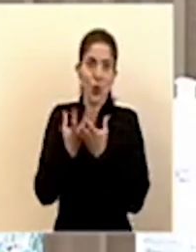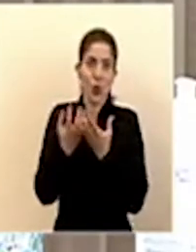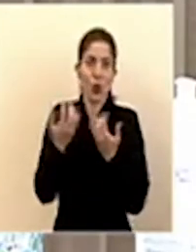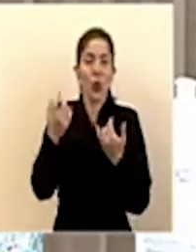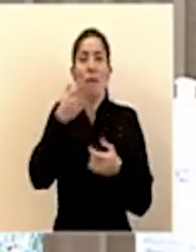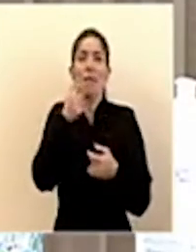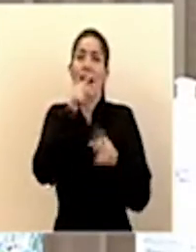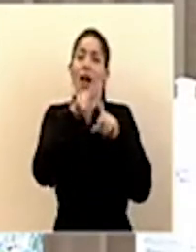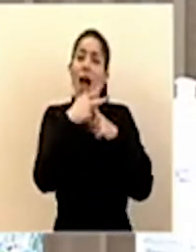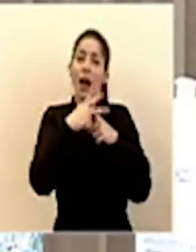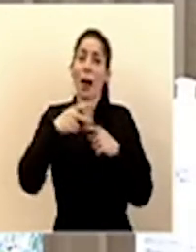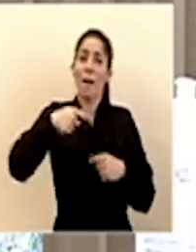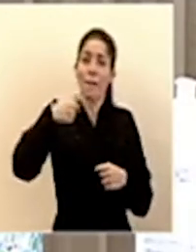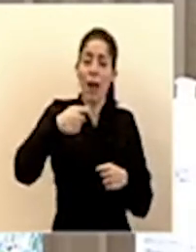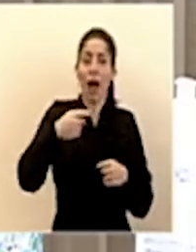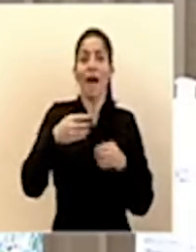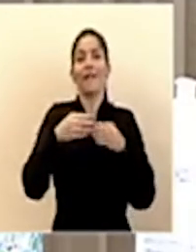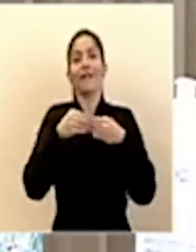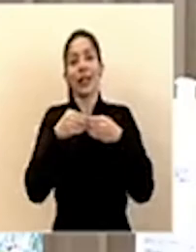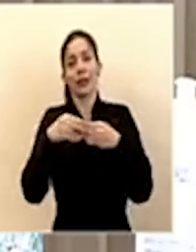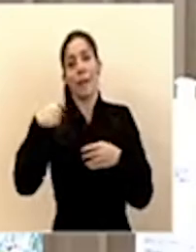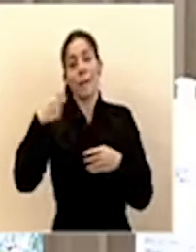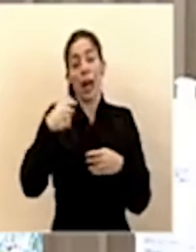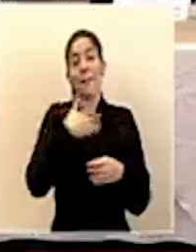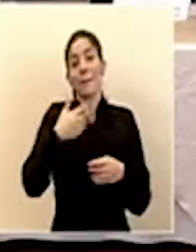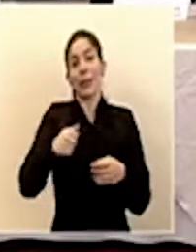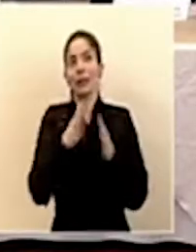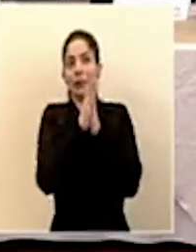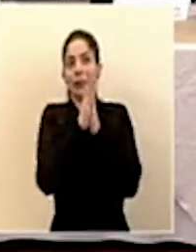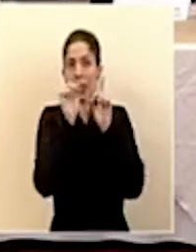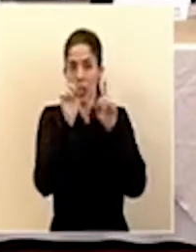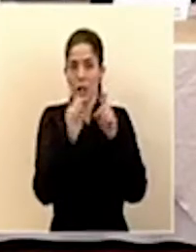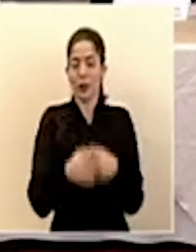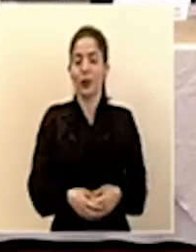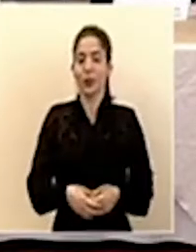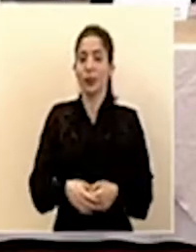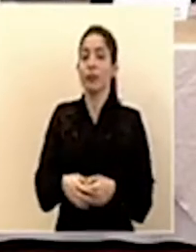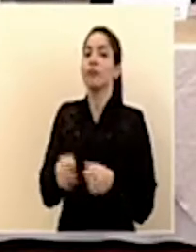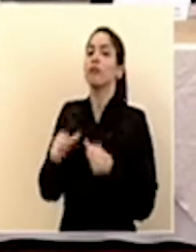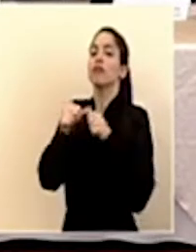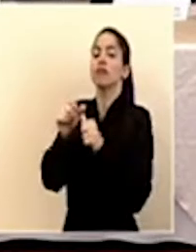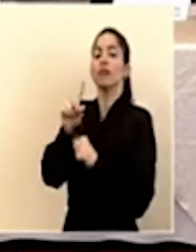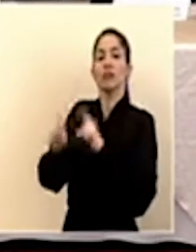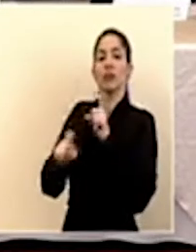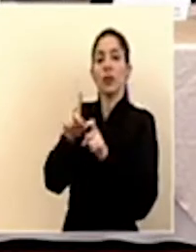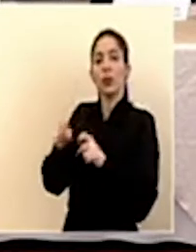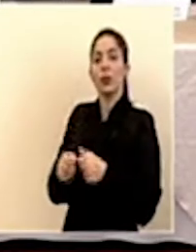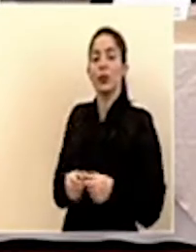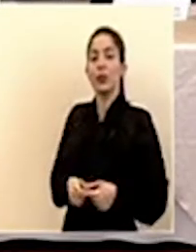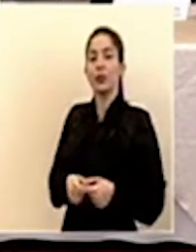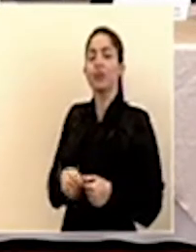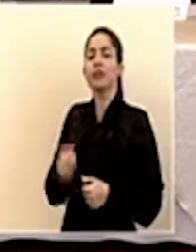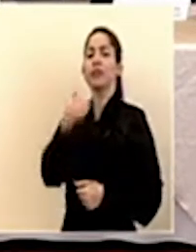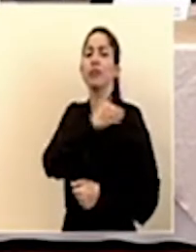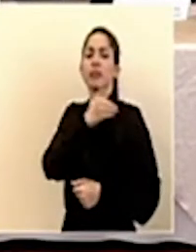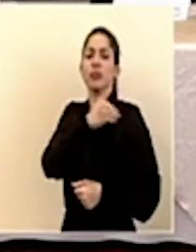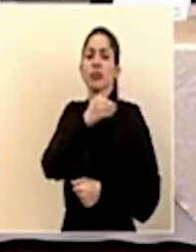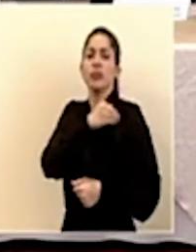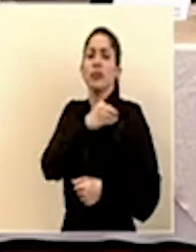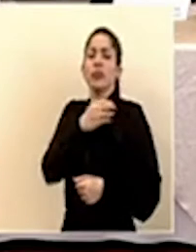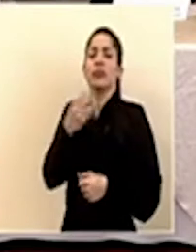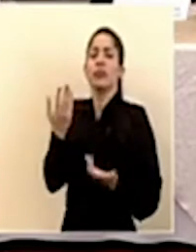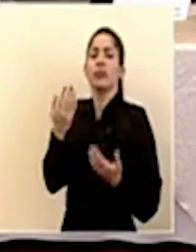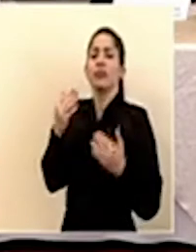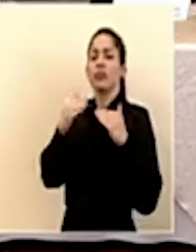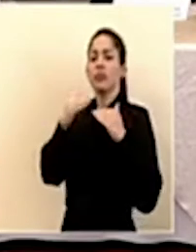de pagos y flexibilización de pagos. Continuamos con las consultas. Nos insisten en la escala que